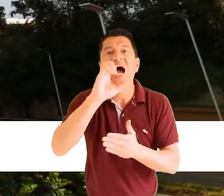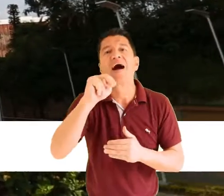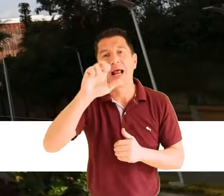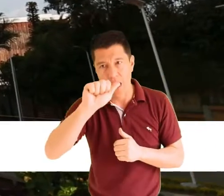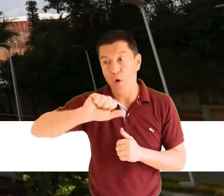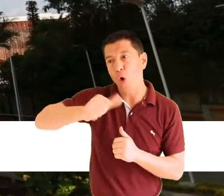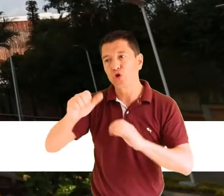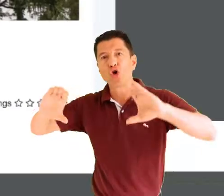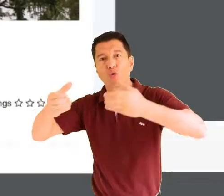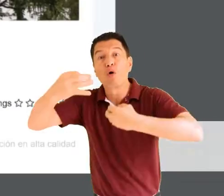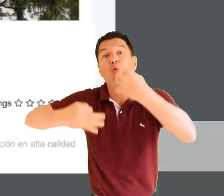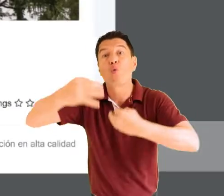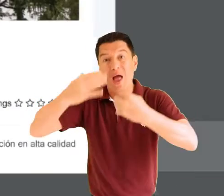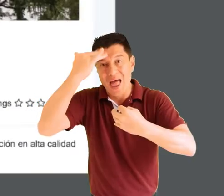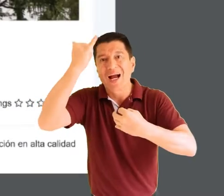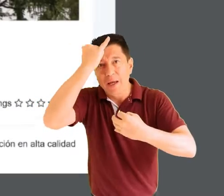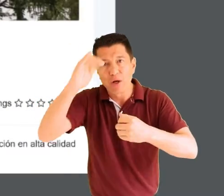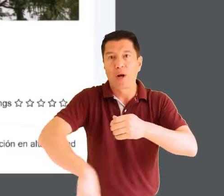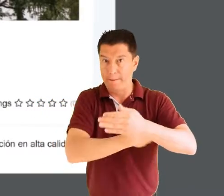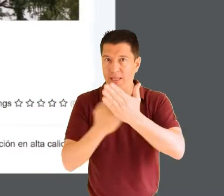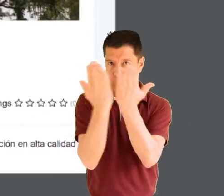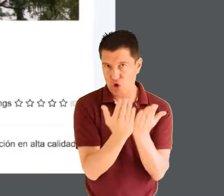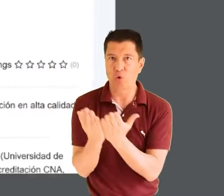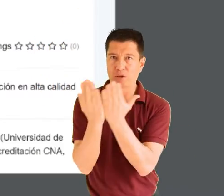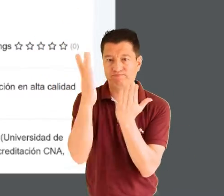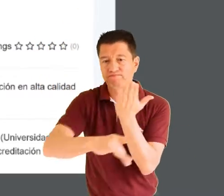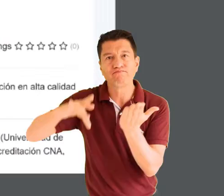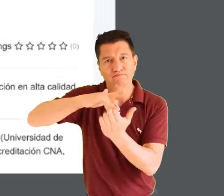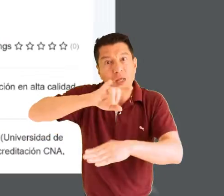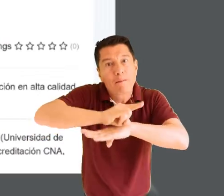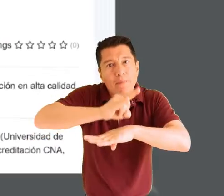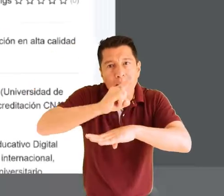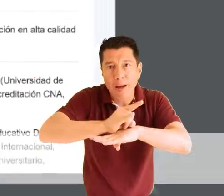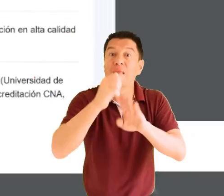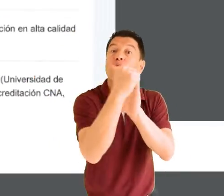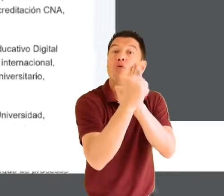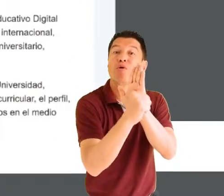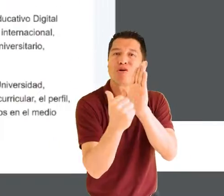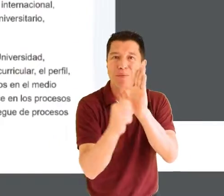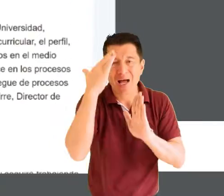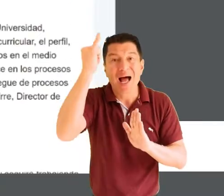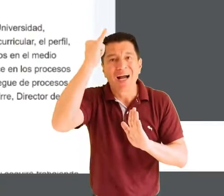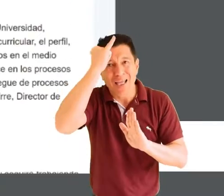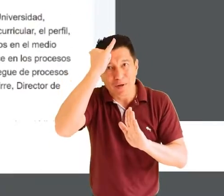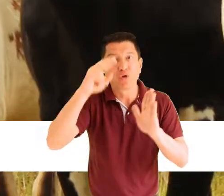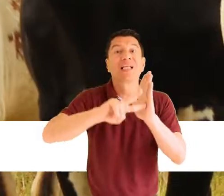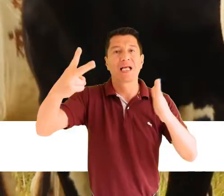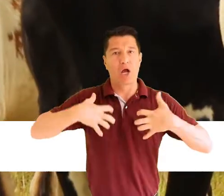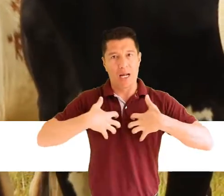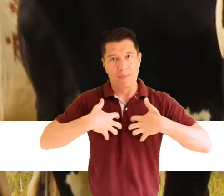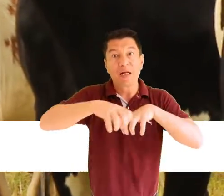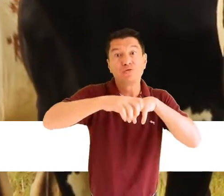académicos colaborativos del CNA y los pares académicos designados por parte del Ministerio de Educación Nacional correspondiente a los programas